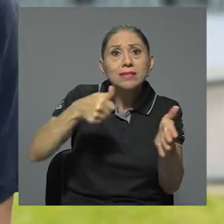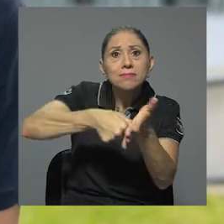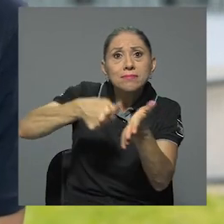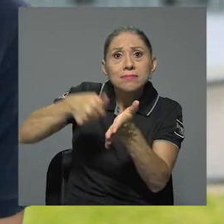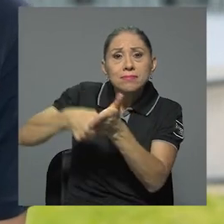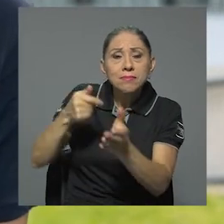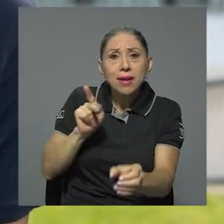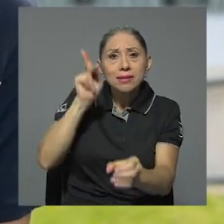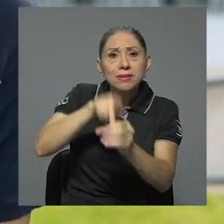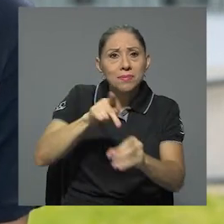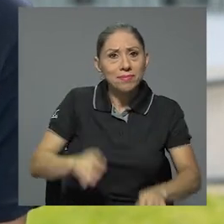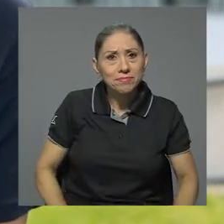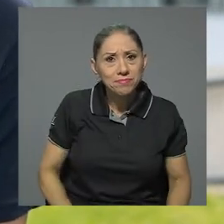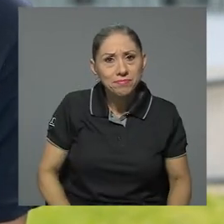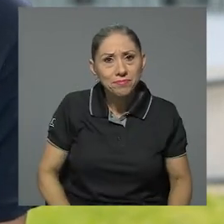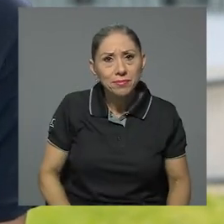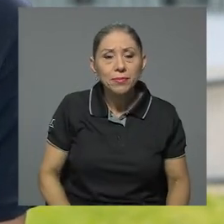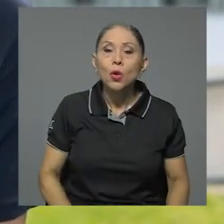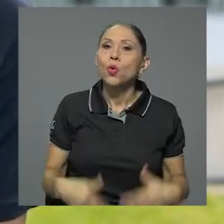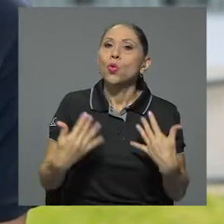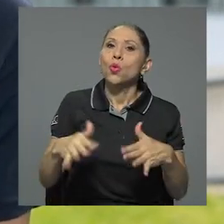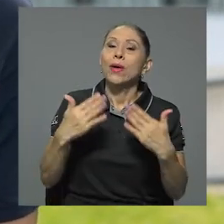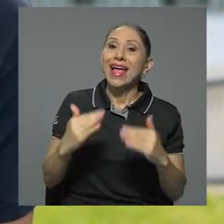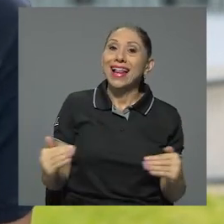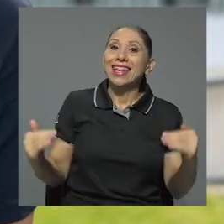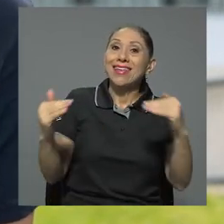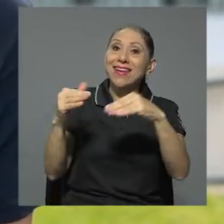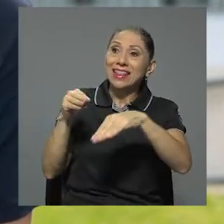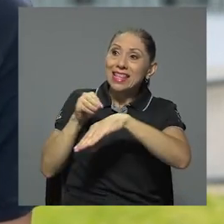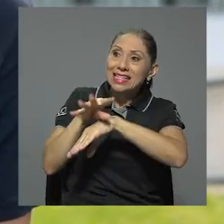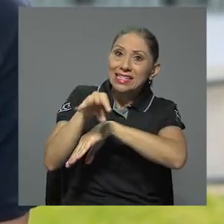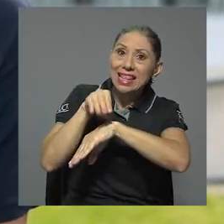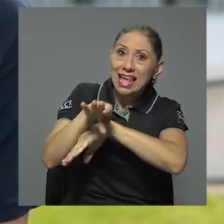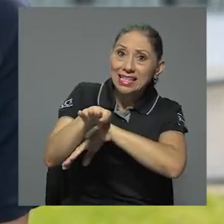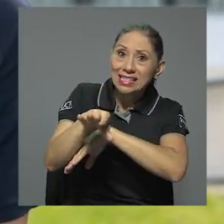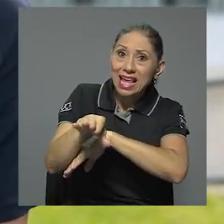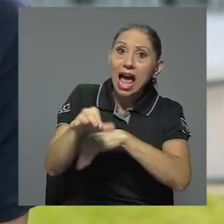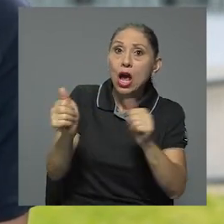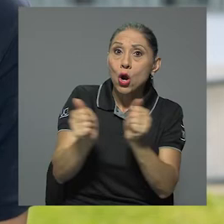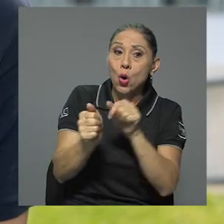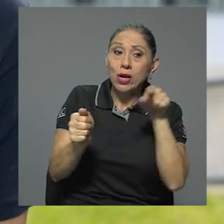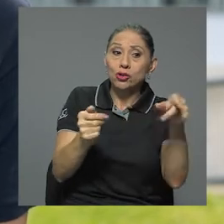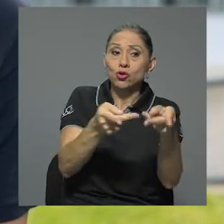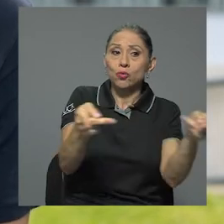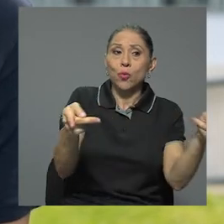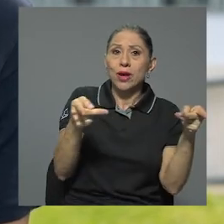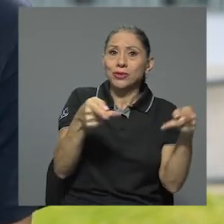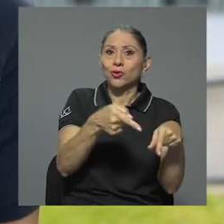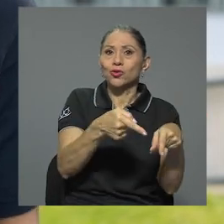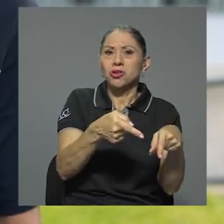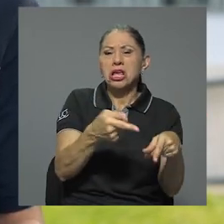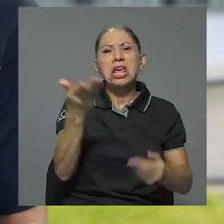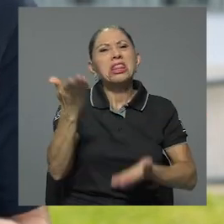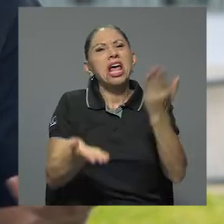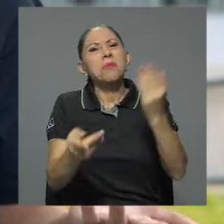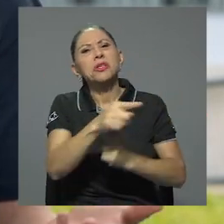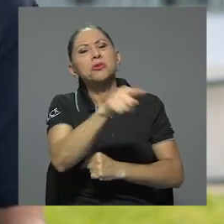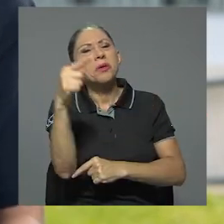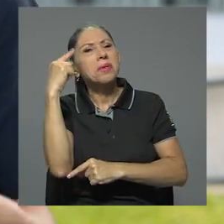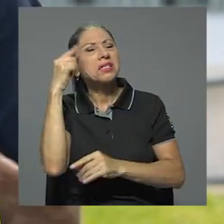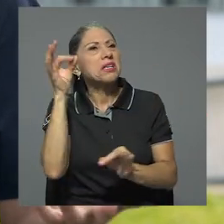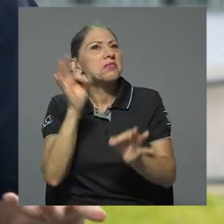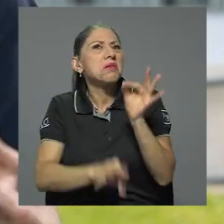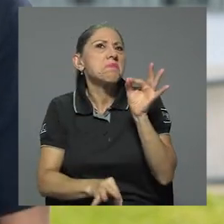Hay que ver el nivel de incidencia que se tiene desde estos puestos, ¿verdad? No son puestos que tal vez la gente pueda pensar que es simplemente un gobierno